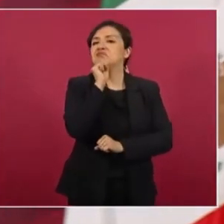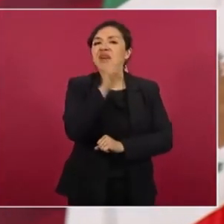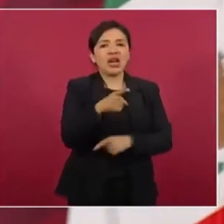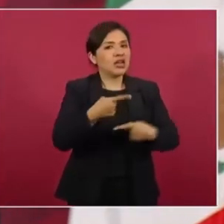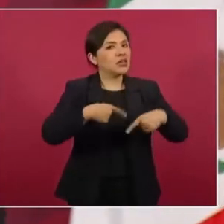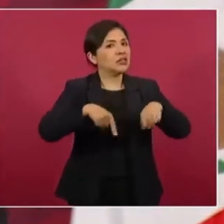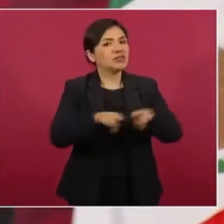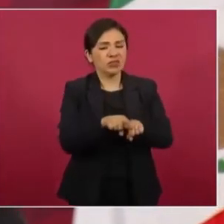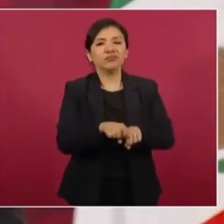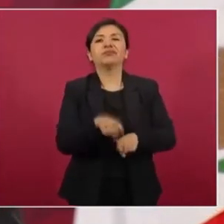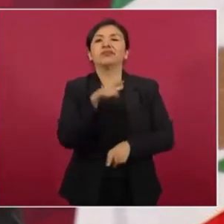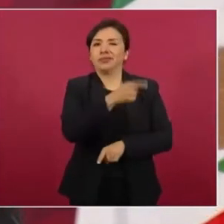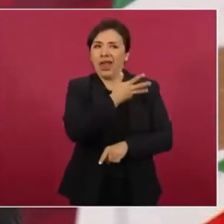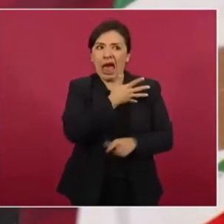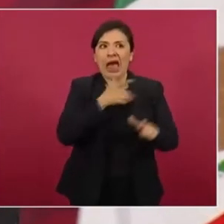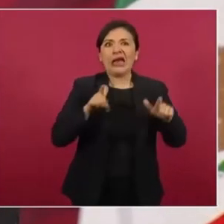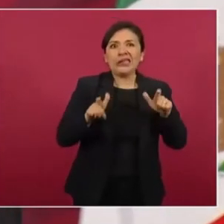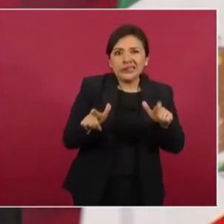Ahí andan